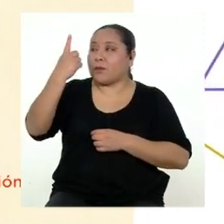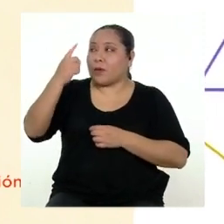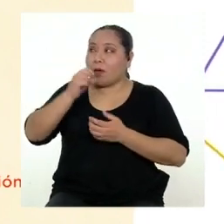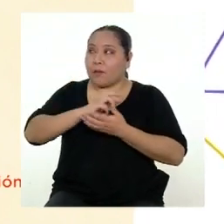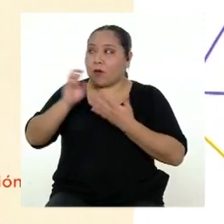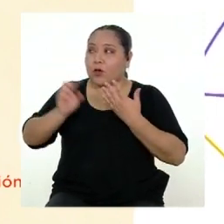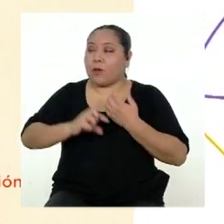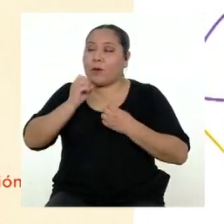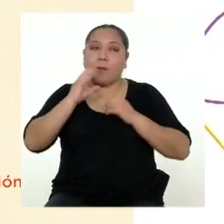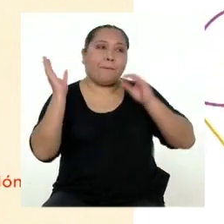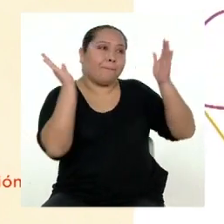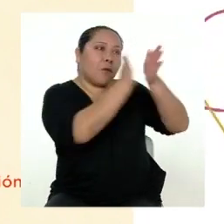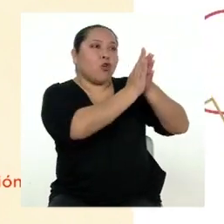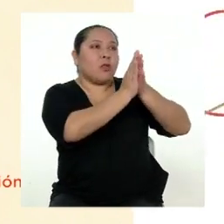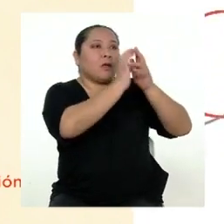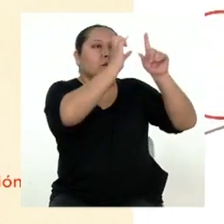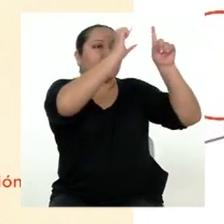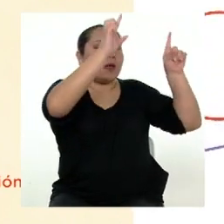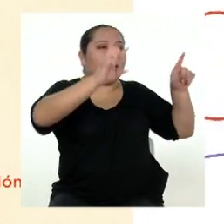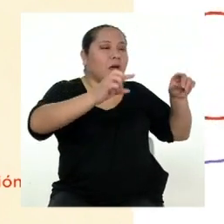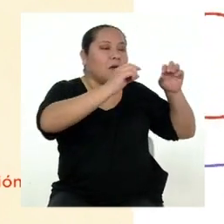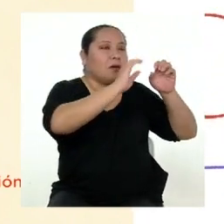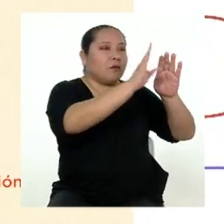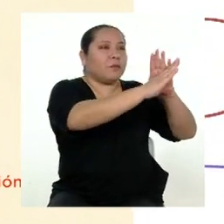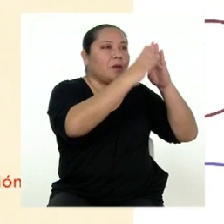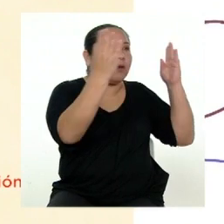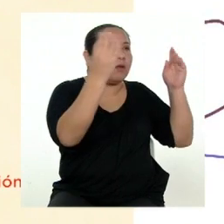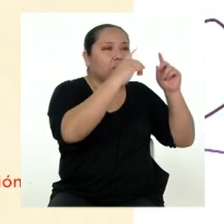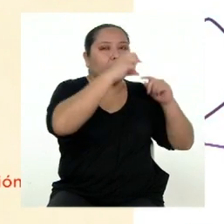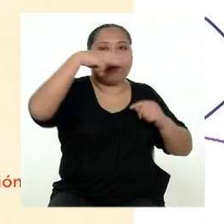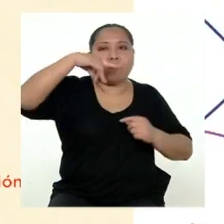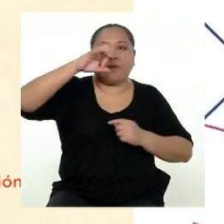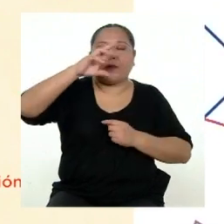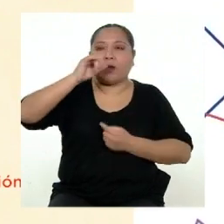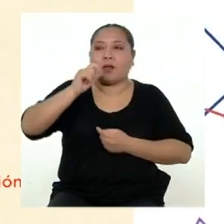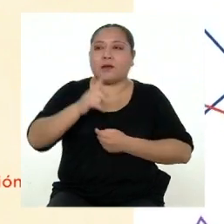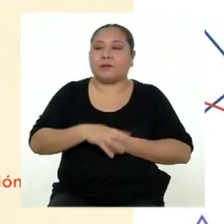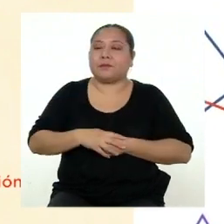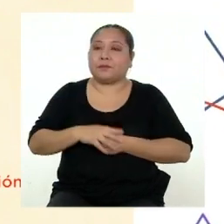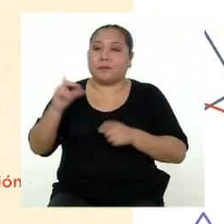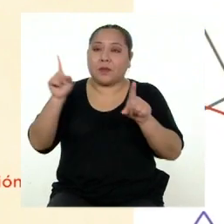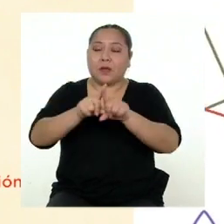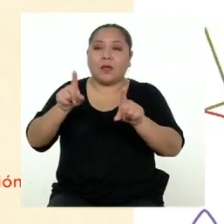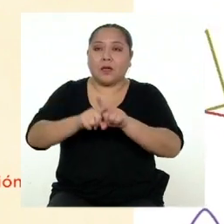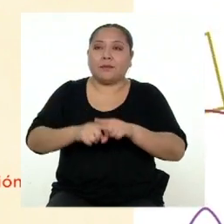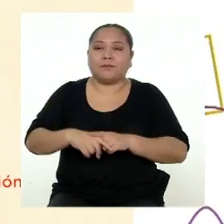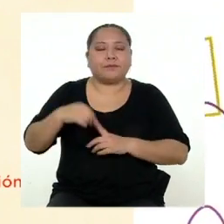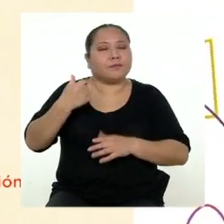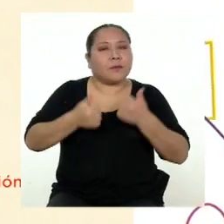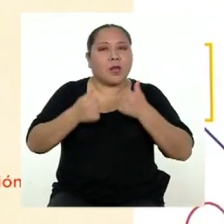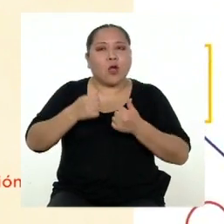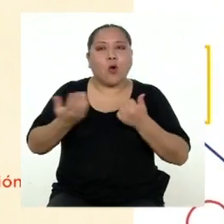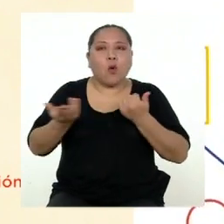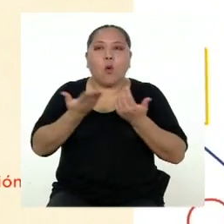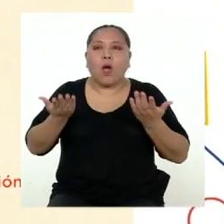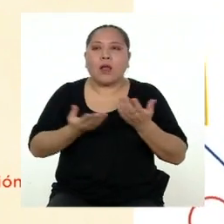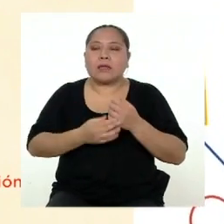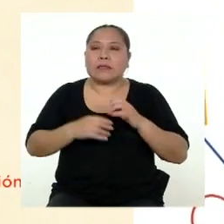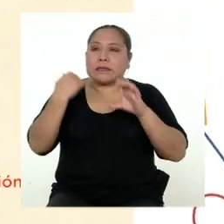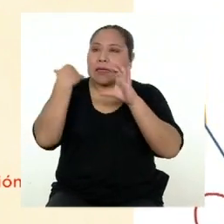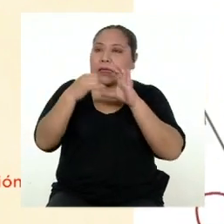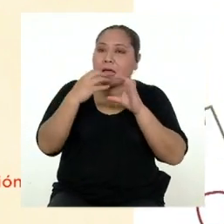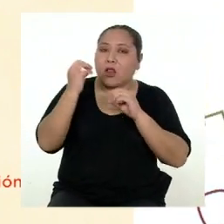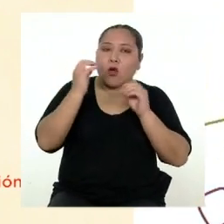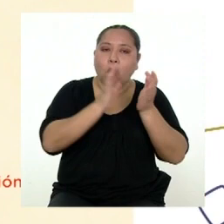programa que será en nuestro periódico mural de hogar. Muy bien, también hay que definir qué soporte tendrá, digital